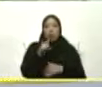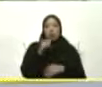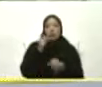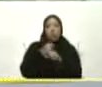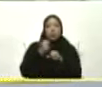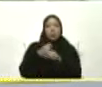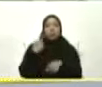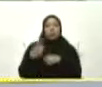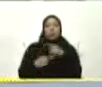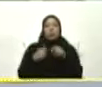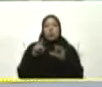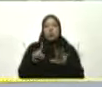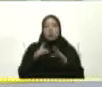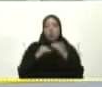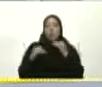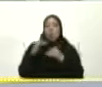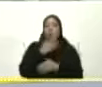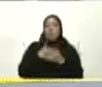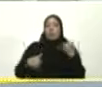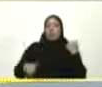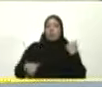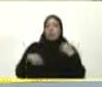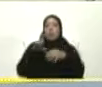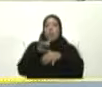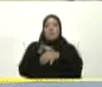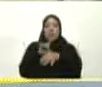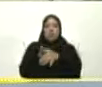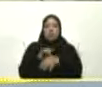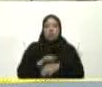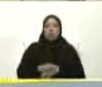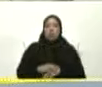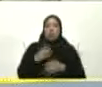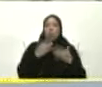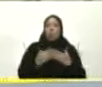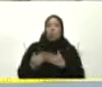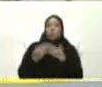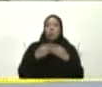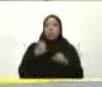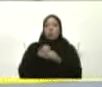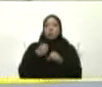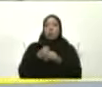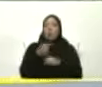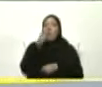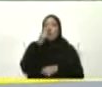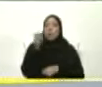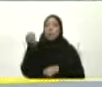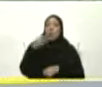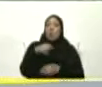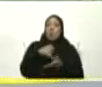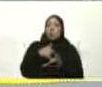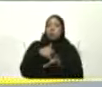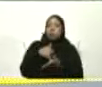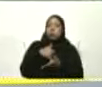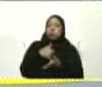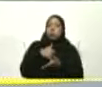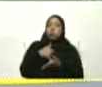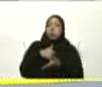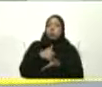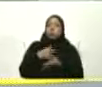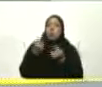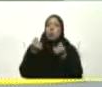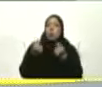pabellón 6 De posgrado Presidente de medicina Que también Estuvo Por muchos años Muy deteriorado Fue